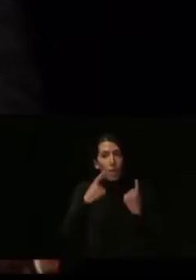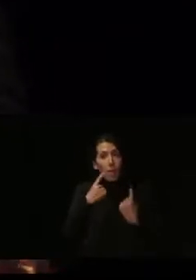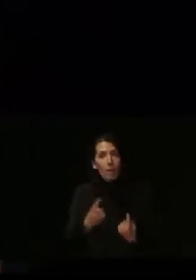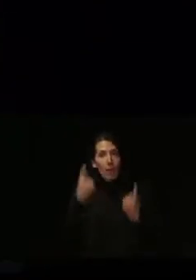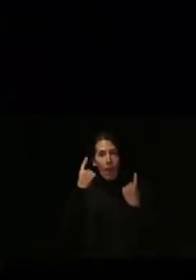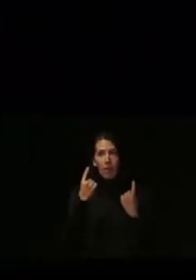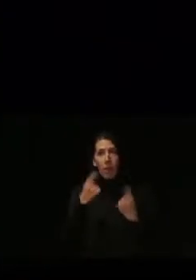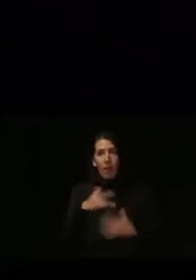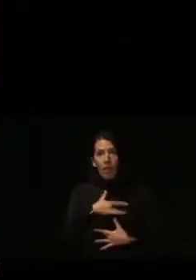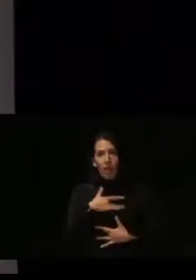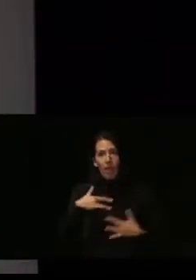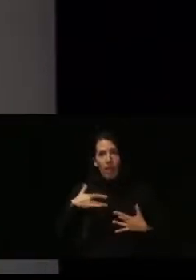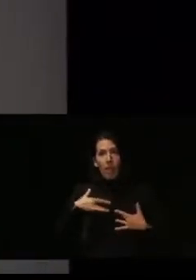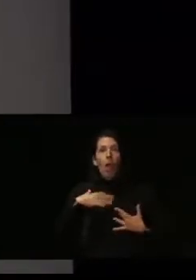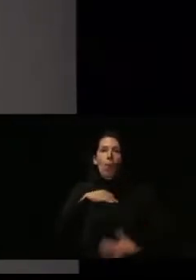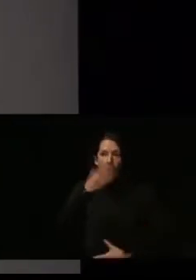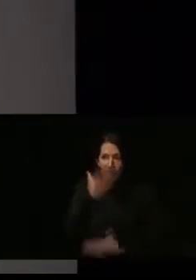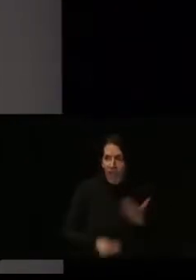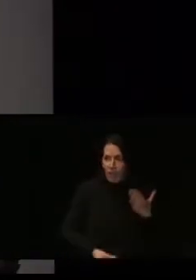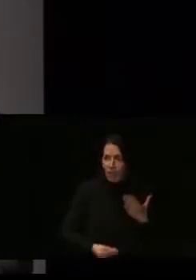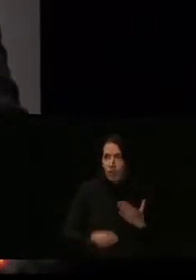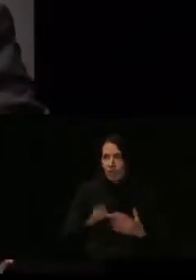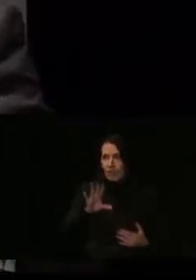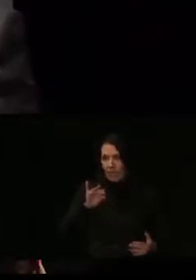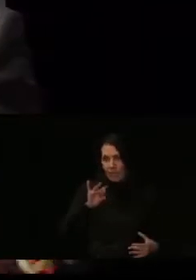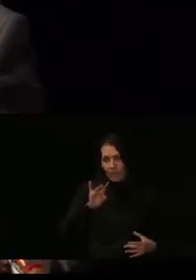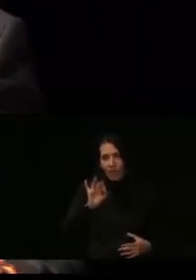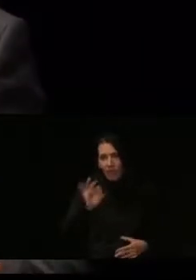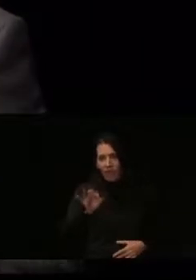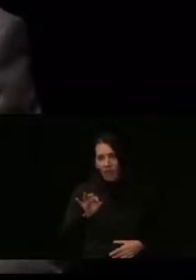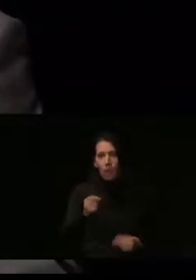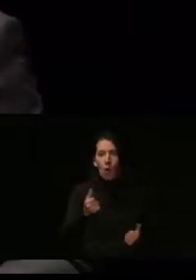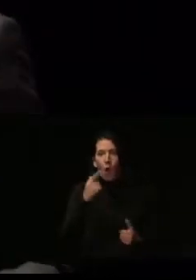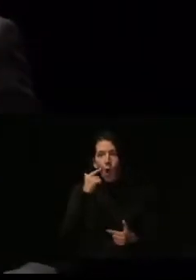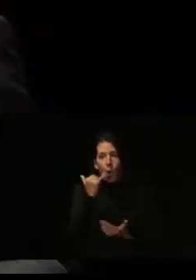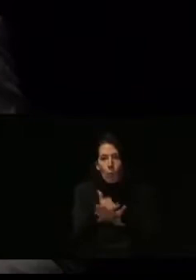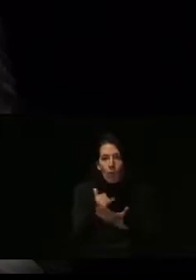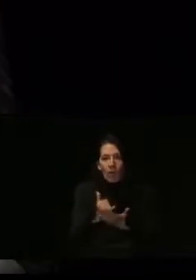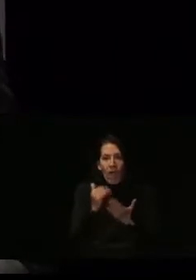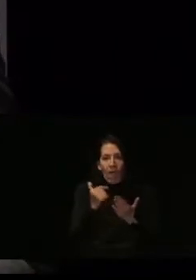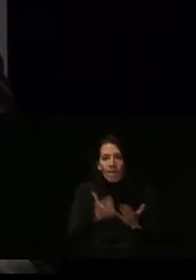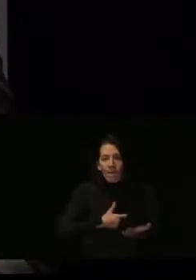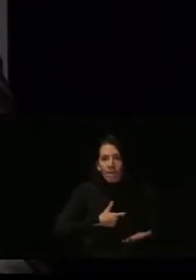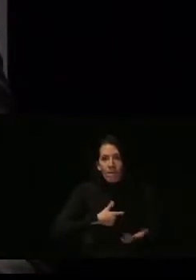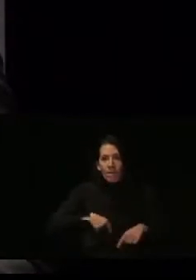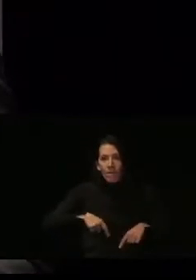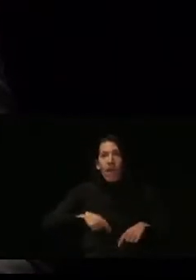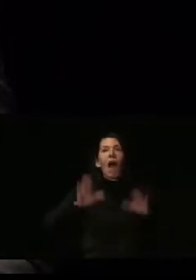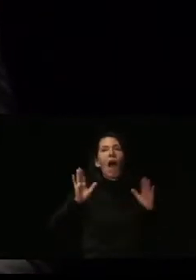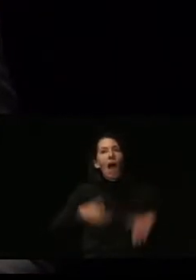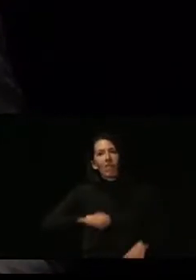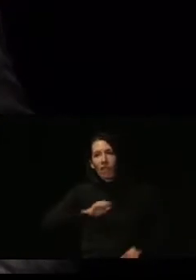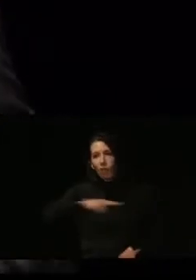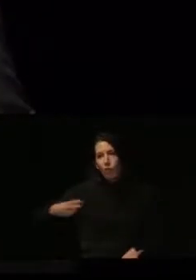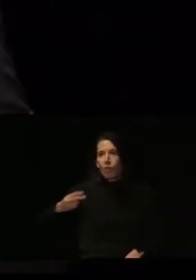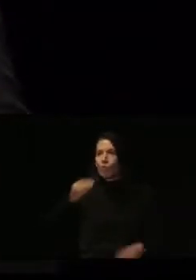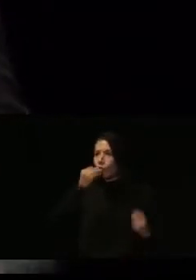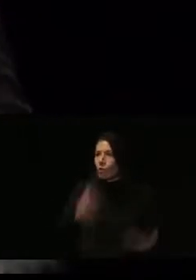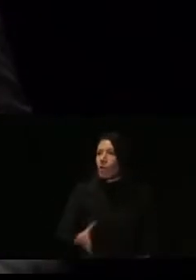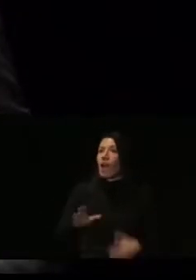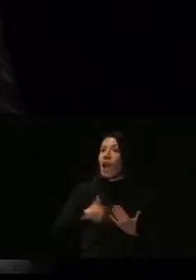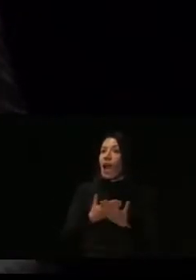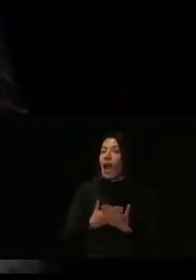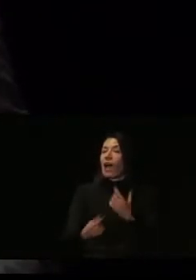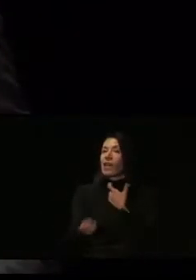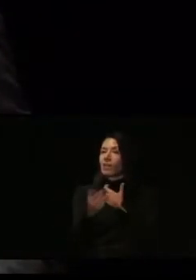vez, cree que puede equivocarse y va a tientas. Bueno, salió, esto salió extraordinariamente bien. Se presentaron 1